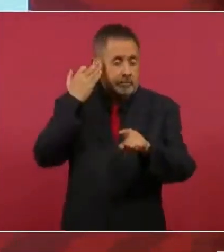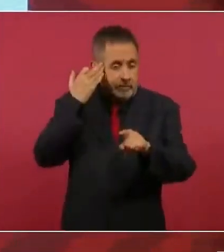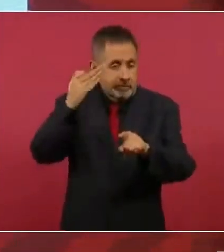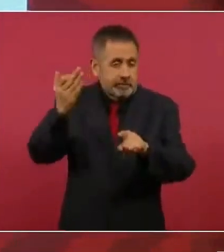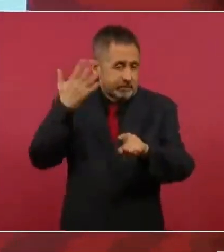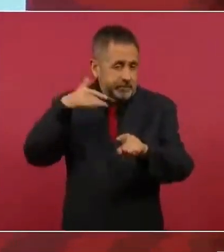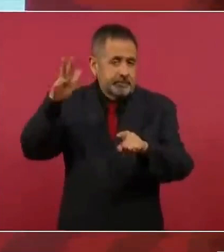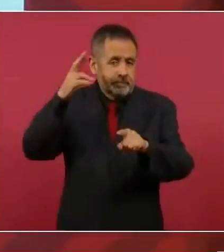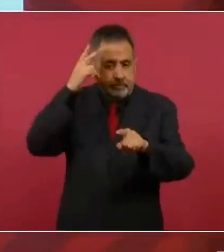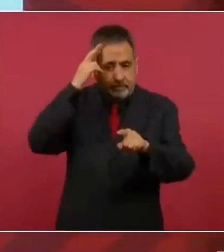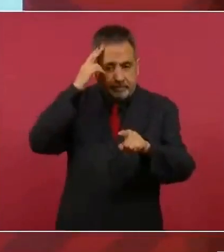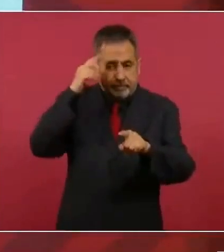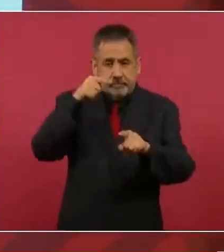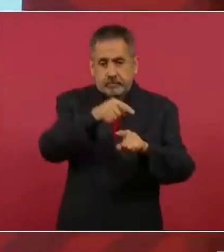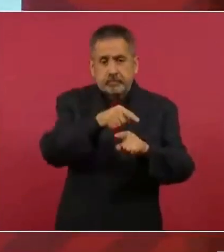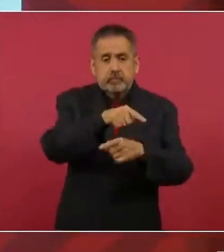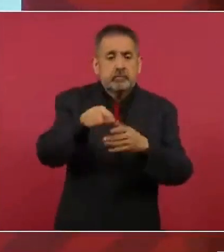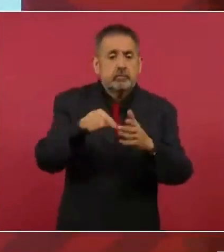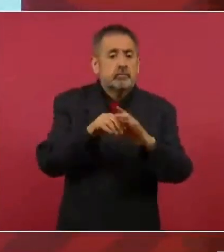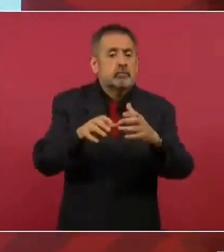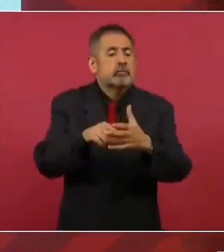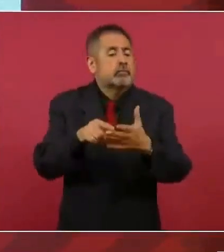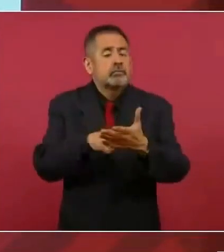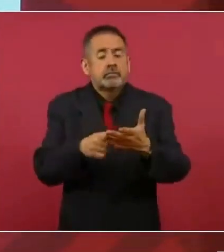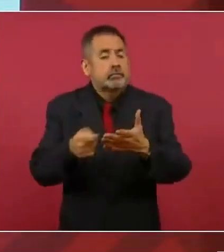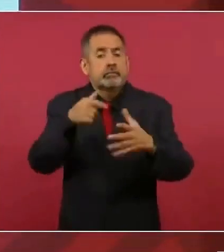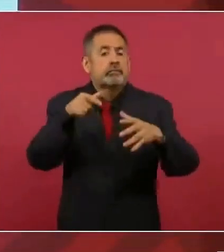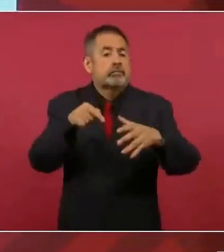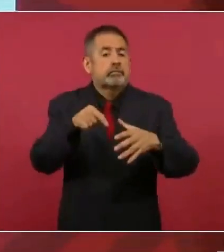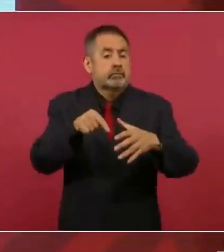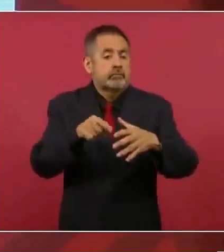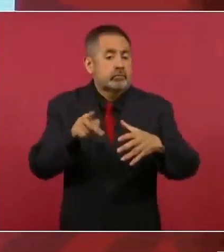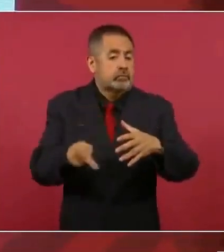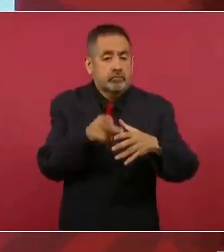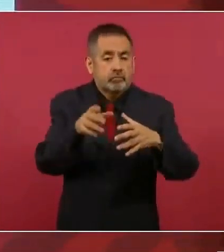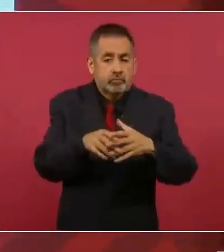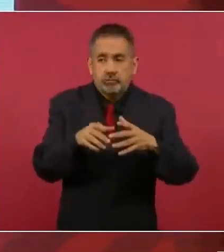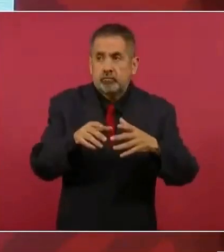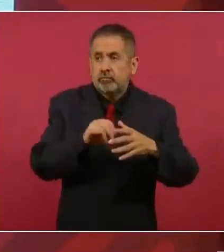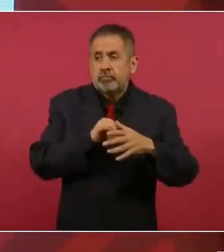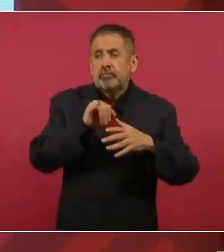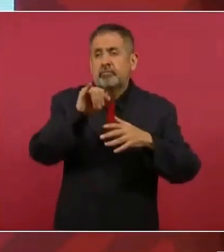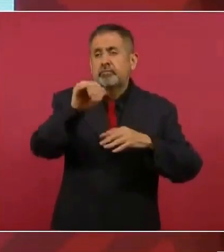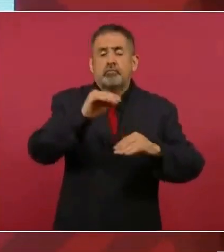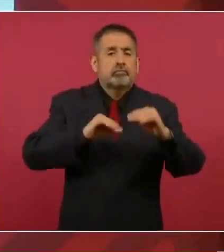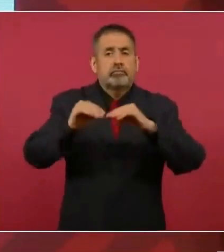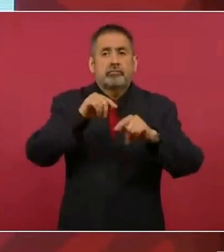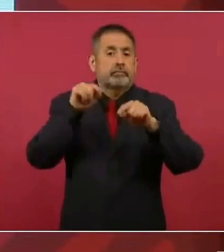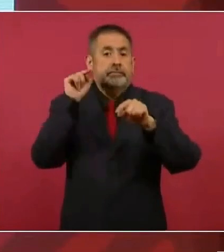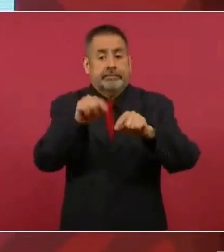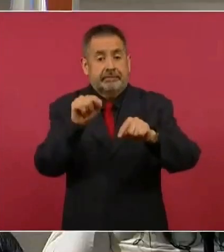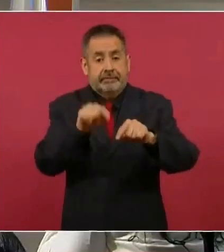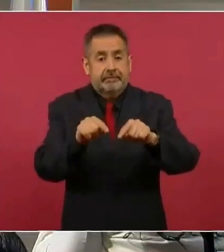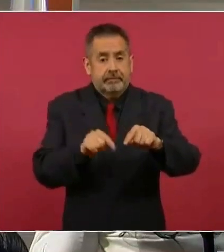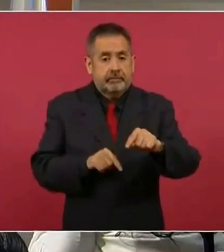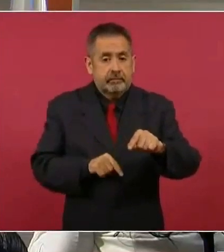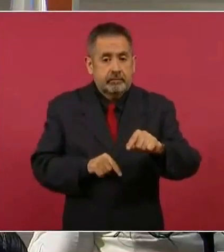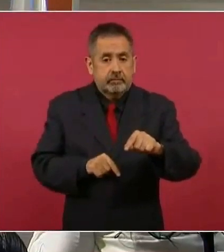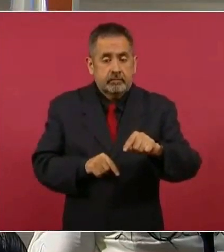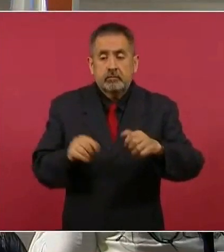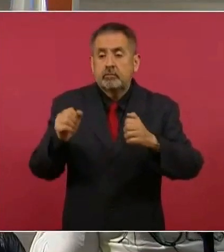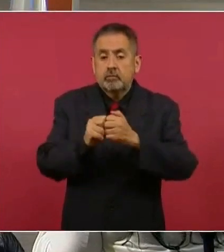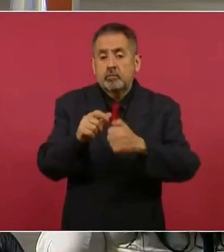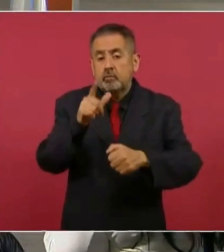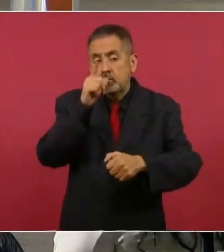fue de los primeros pueblos en la sierra que tuvo luz